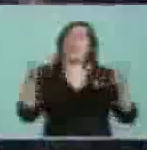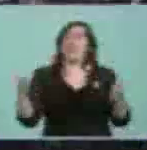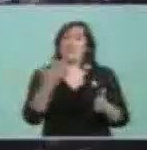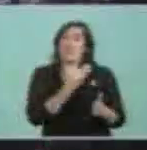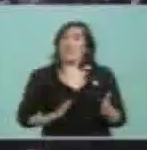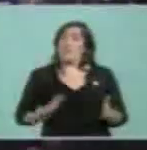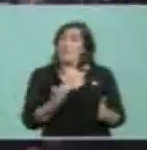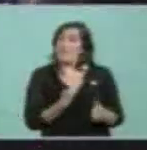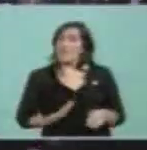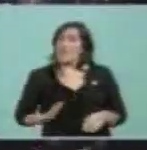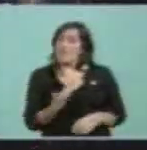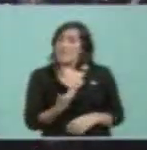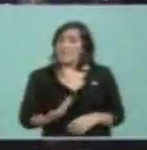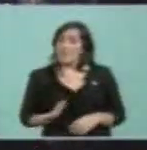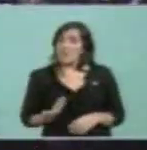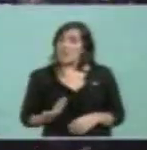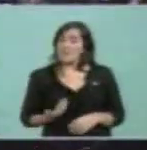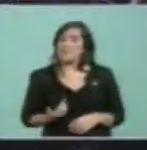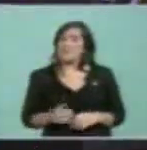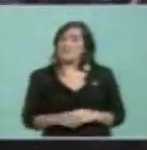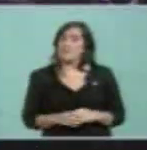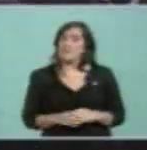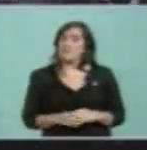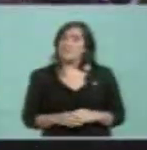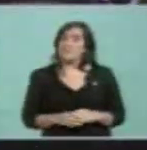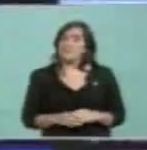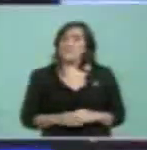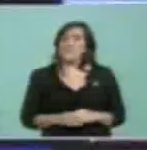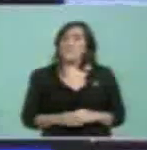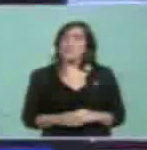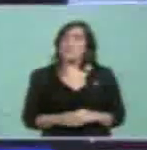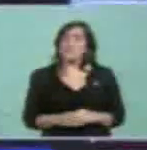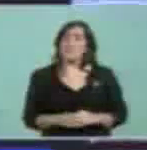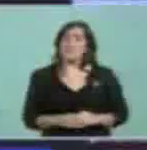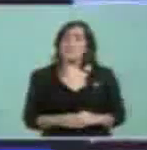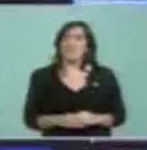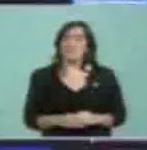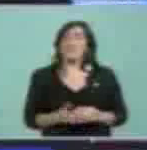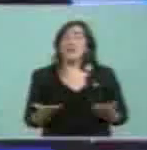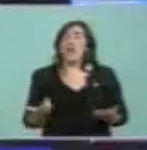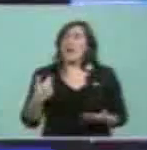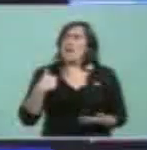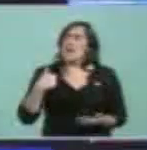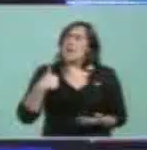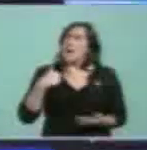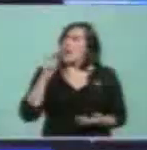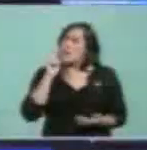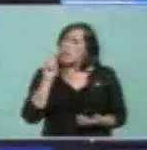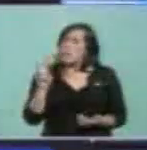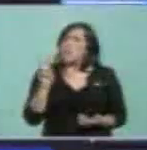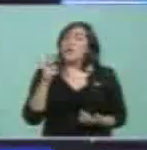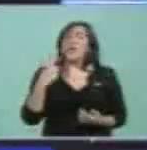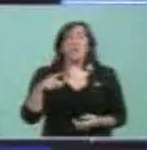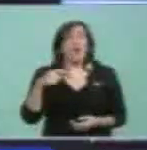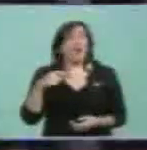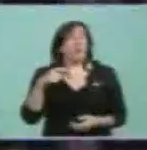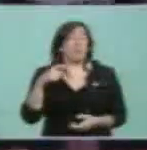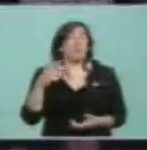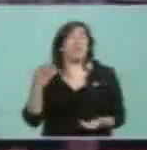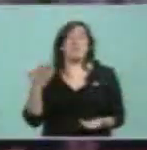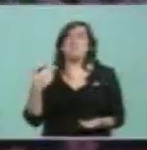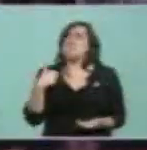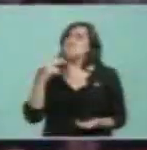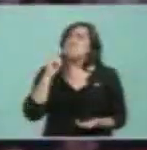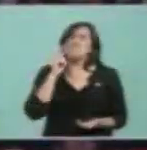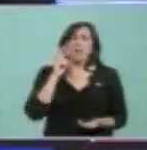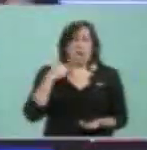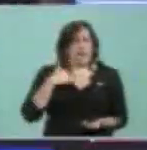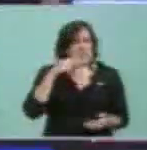otros